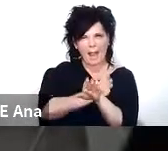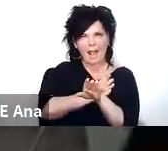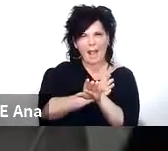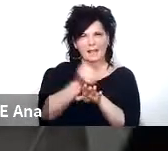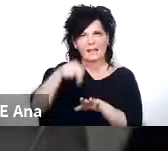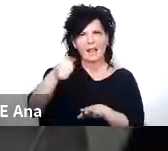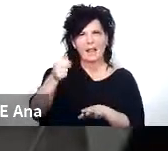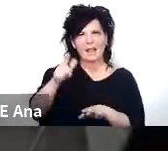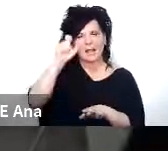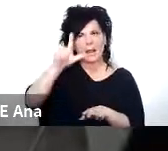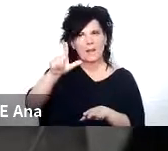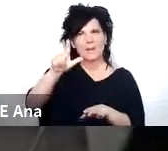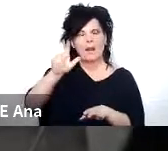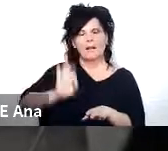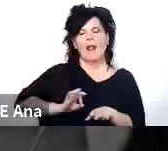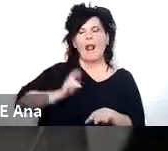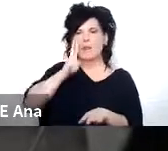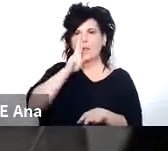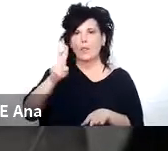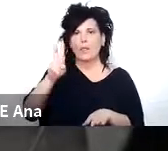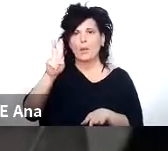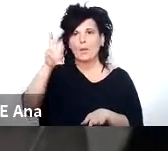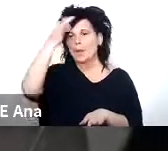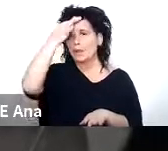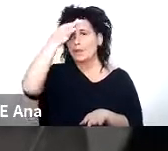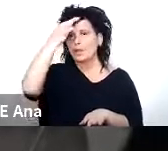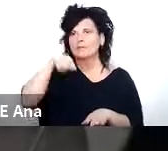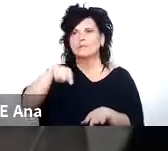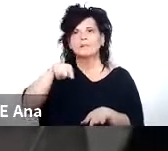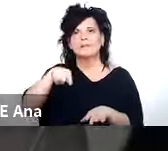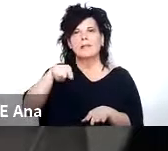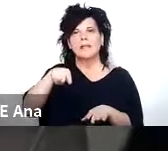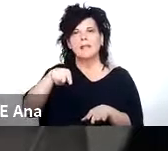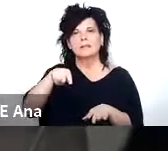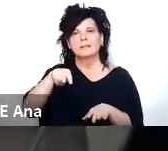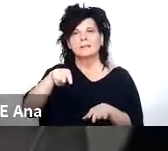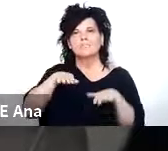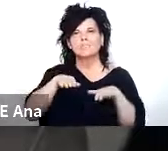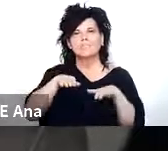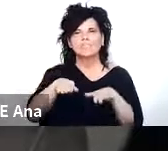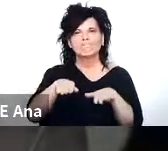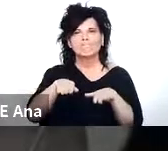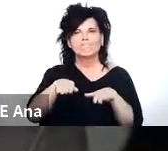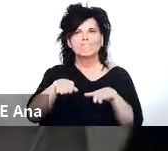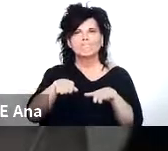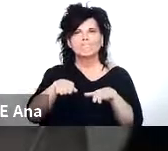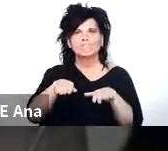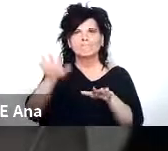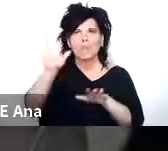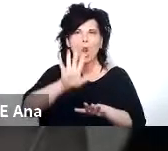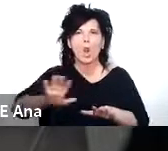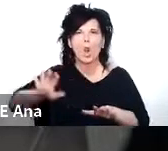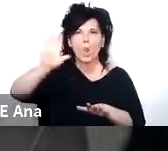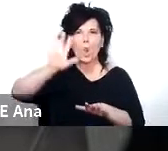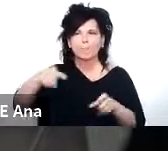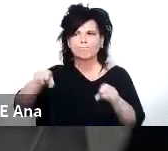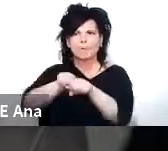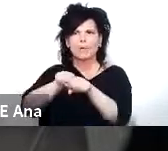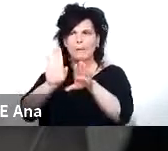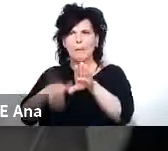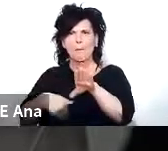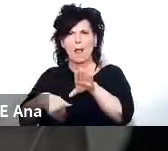si no recuerdo mal en el año 2012 creo que ella hablaba de esta asimetría donde había zonas con menor conectividad o con valores